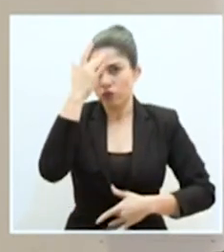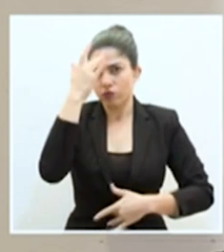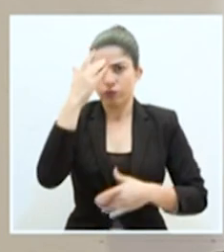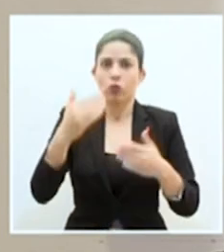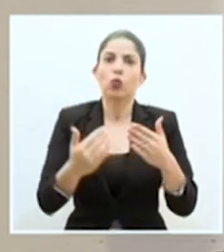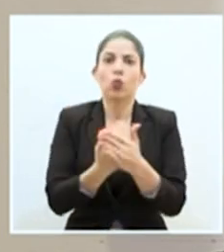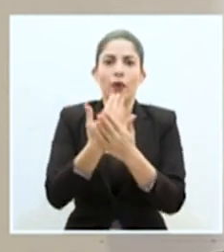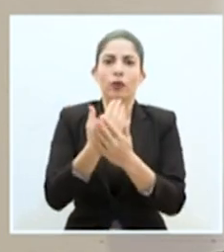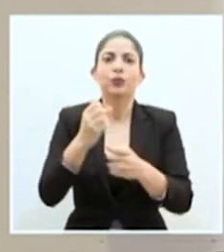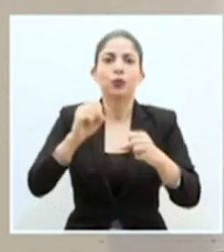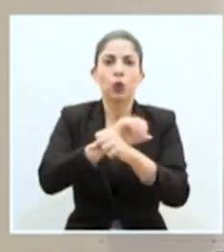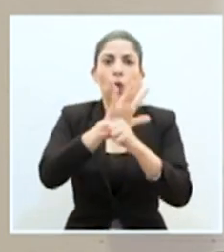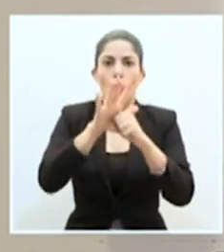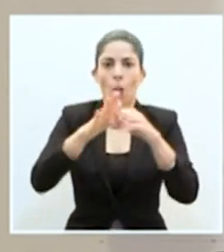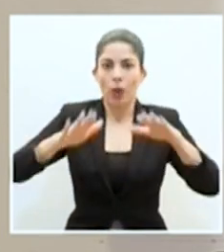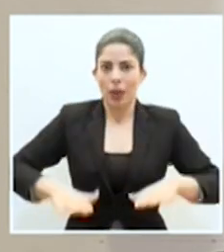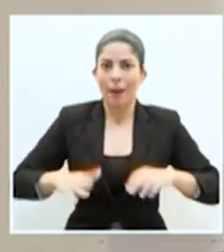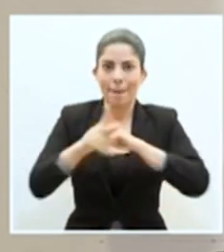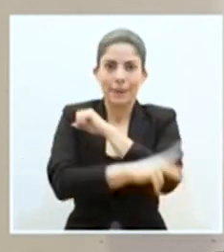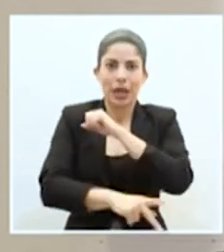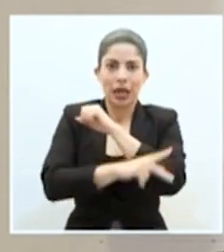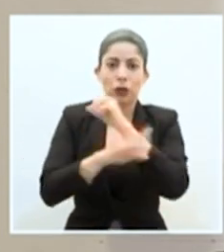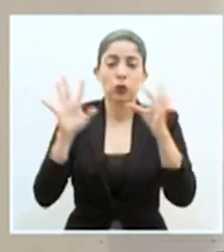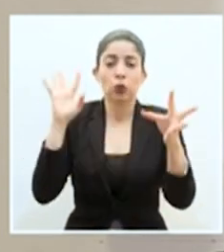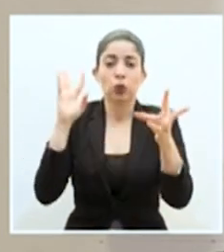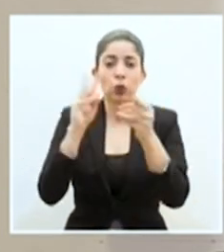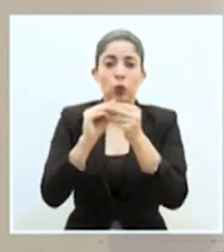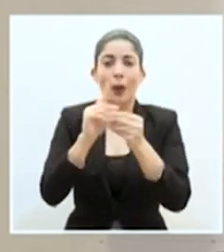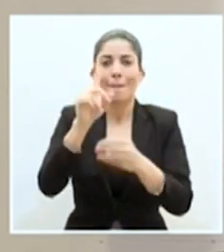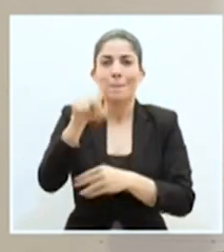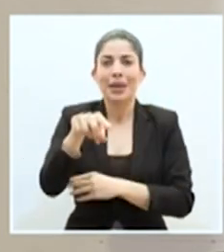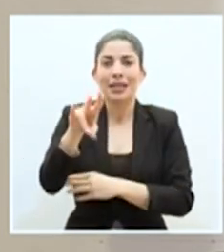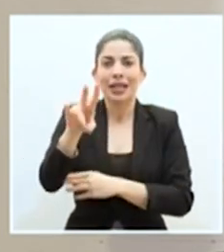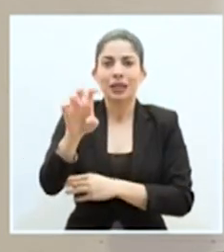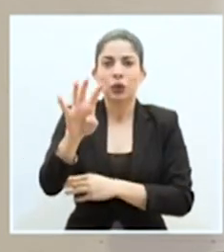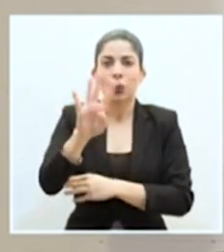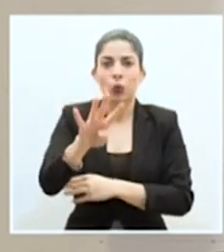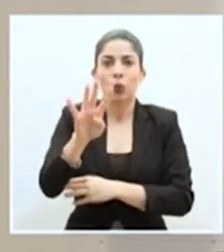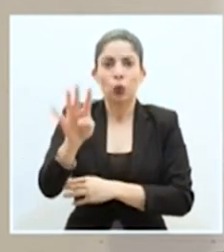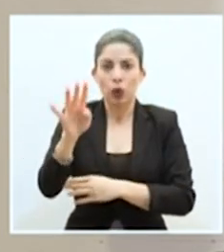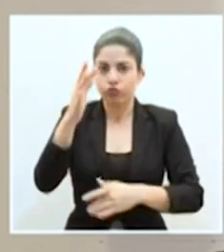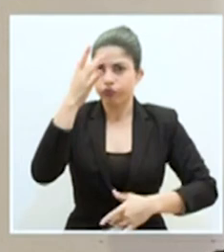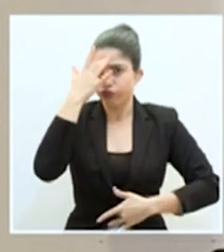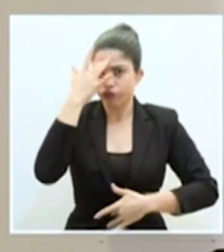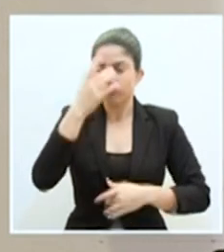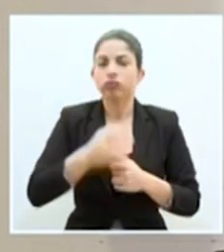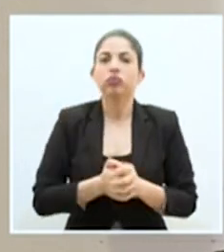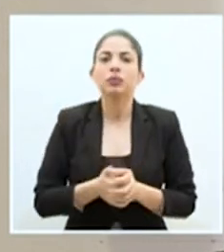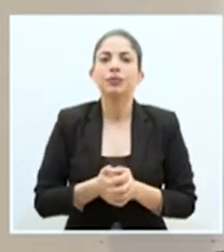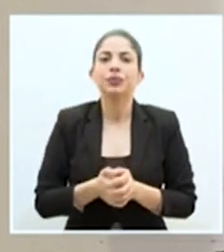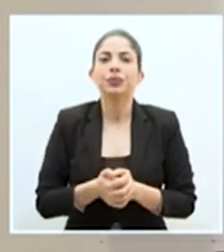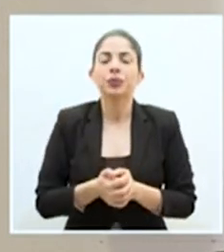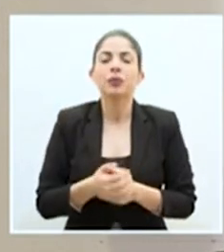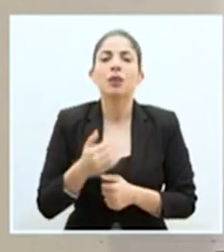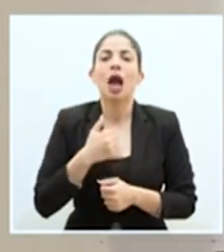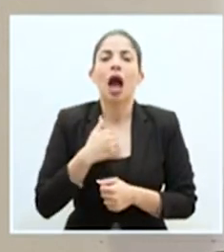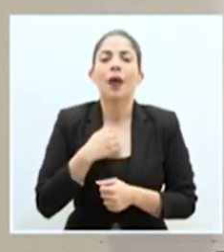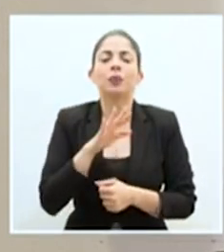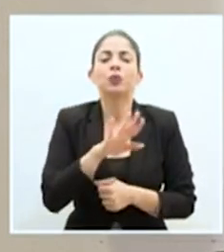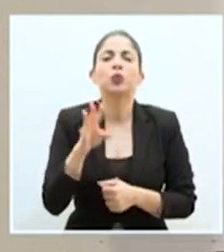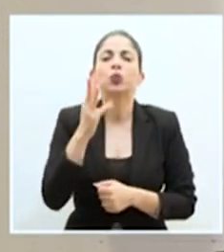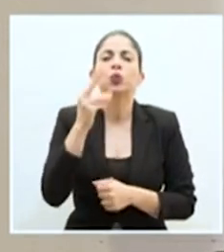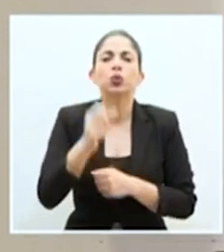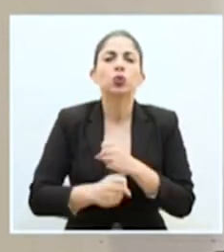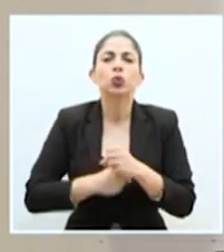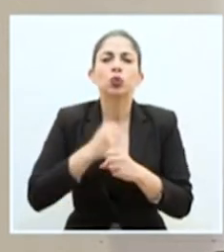de COVID-19 en nuestro país, alcanzamos un total de 1.744 casos. Tenemos un rango de edad